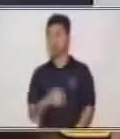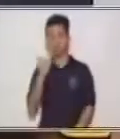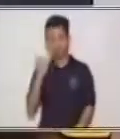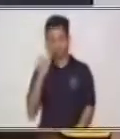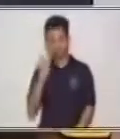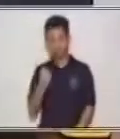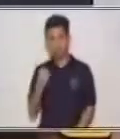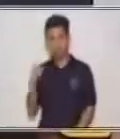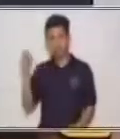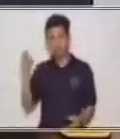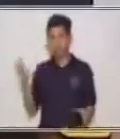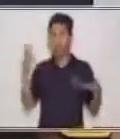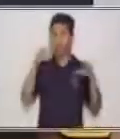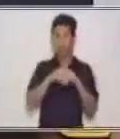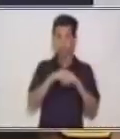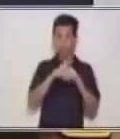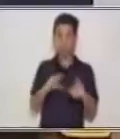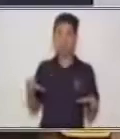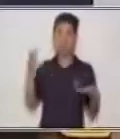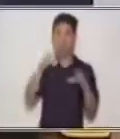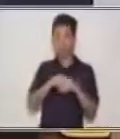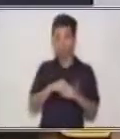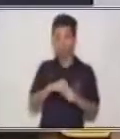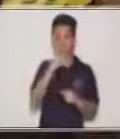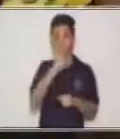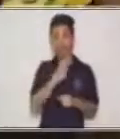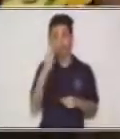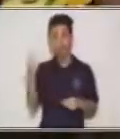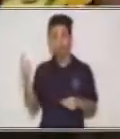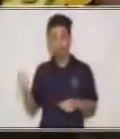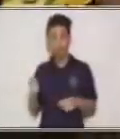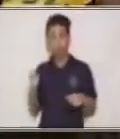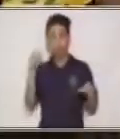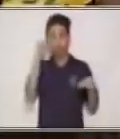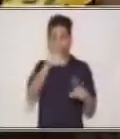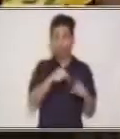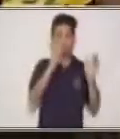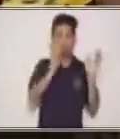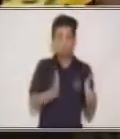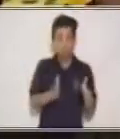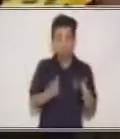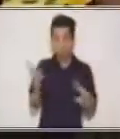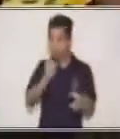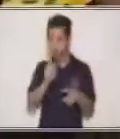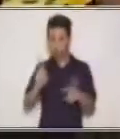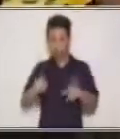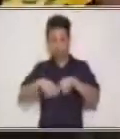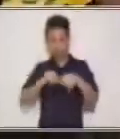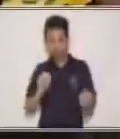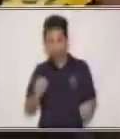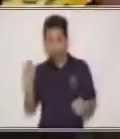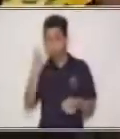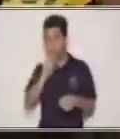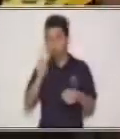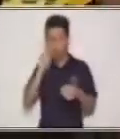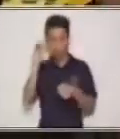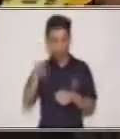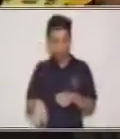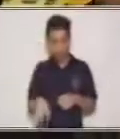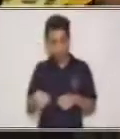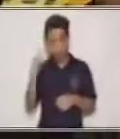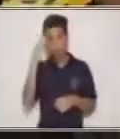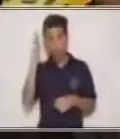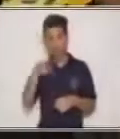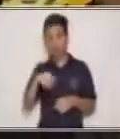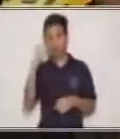A guardar, a guardar, cada cosa en su lugar, sin romper, sin tirar, que mañana